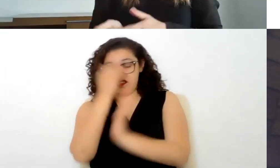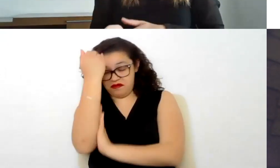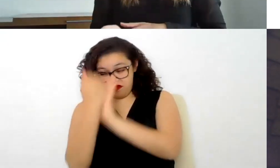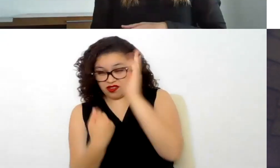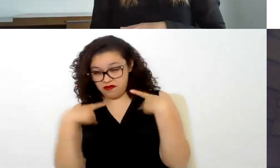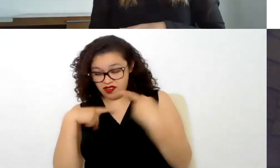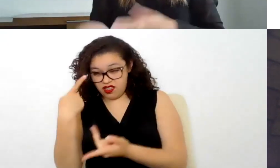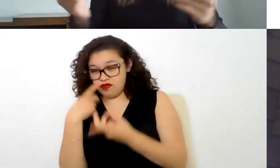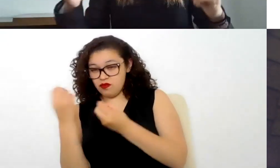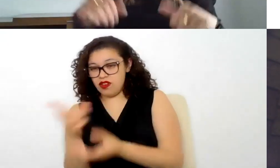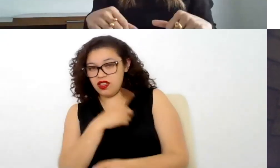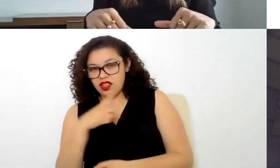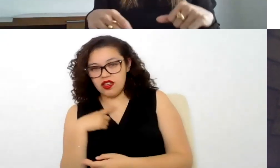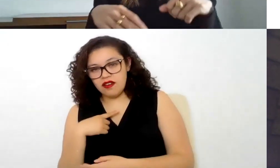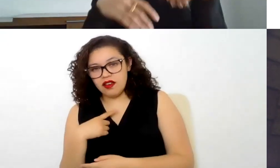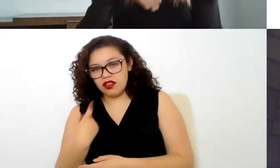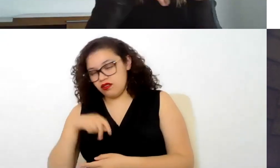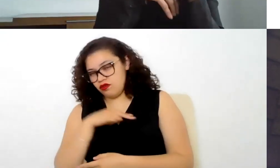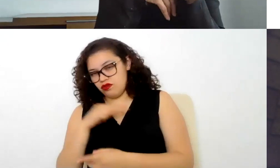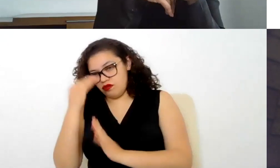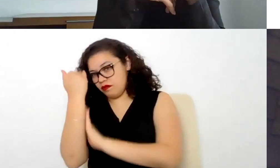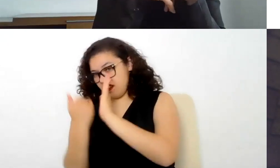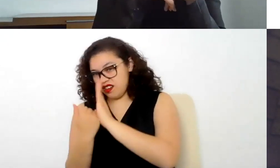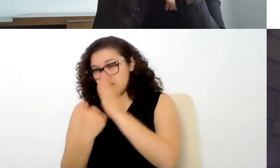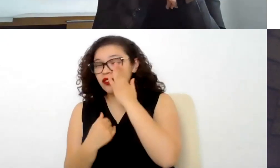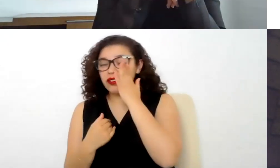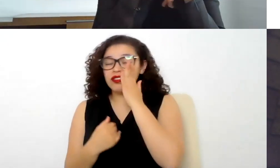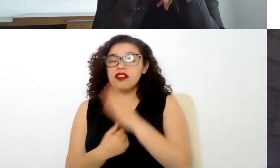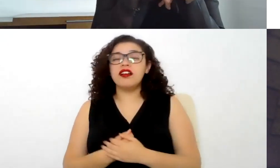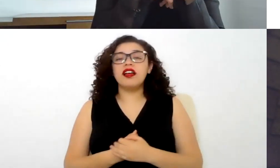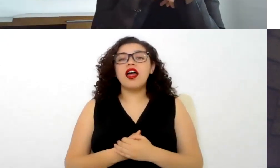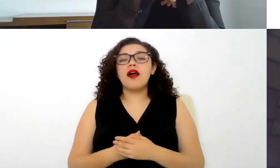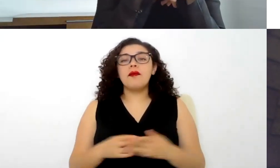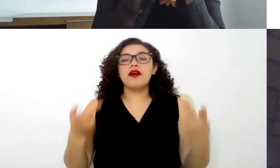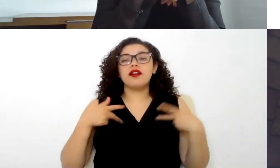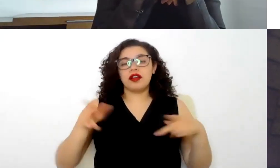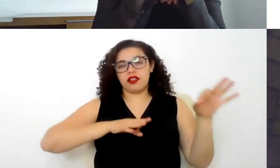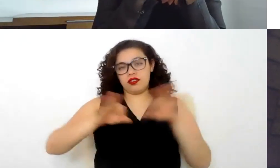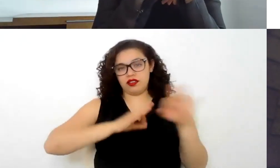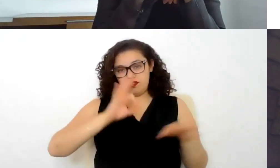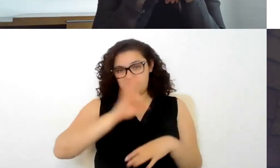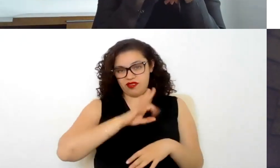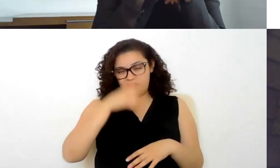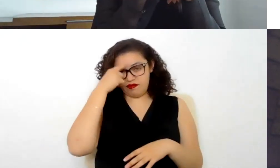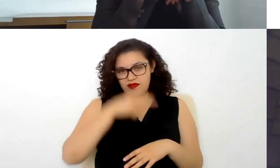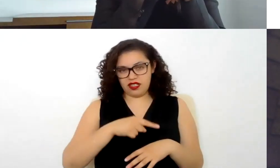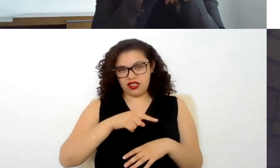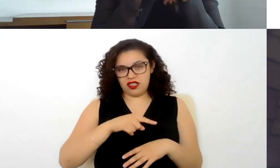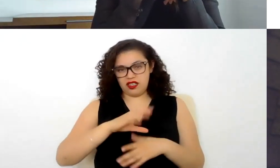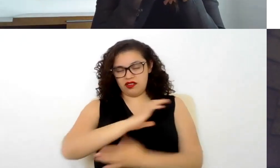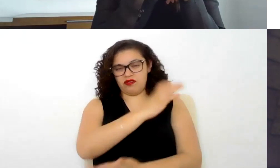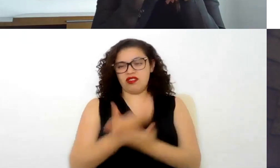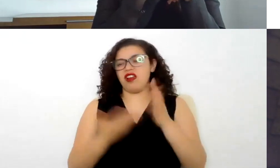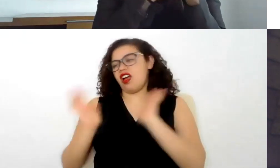trabajador le corresponden o sea nos vamos para abajo el trabajador puede dar por rescindido el contrato de trabajo